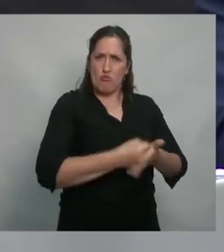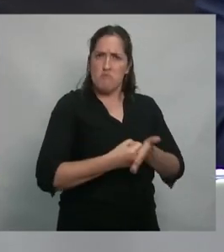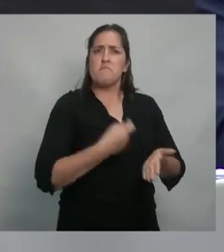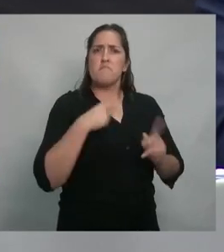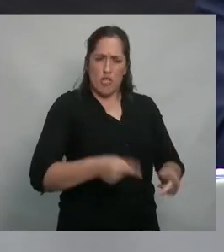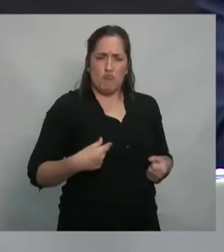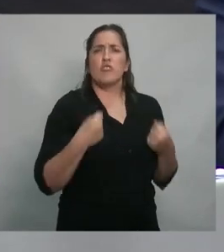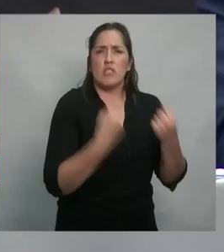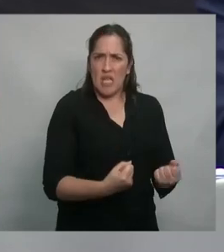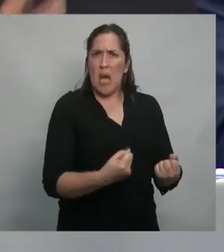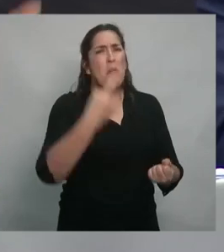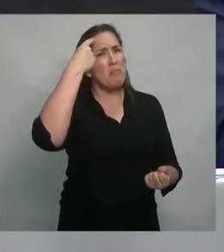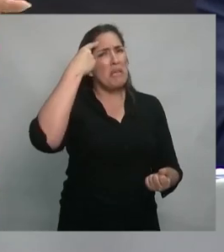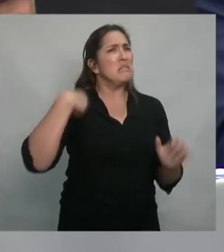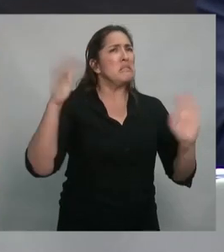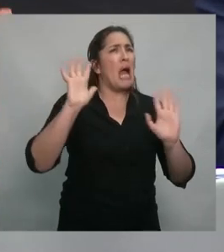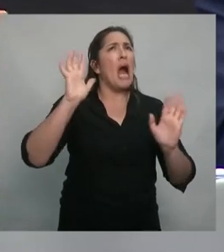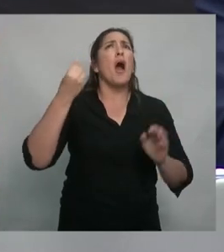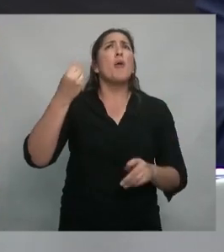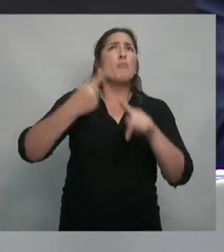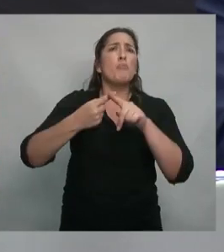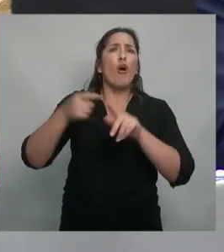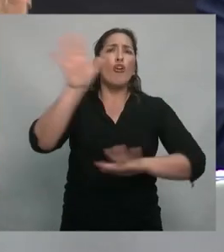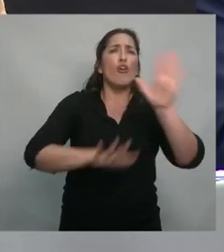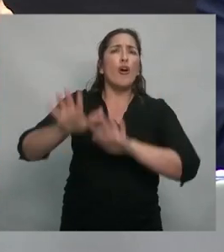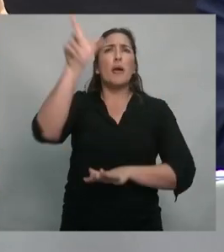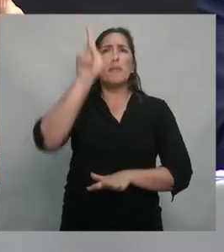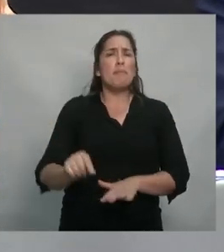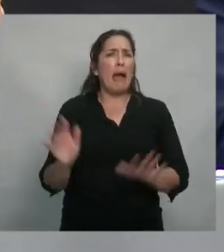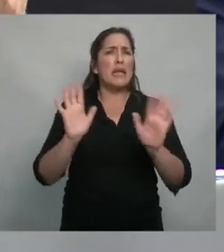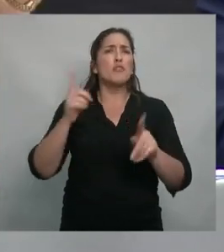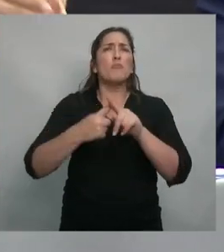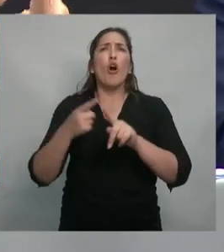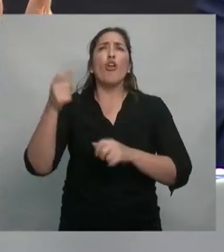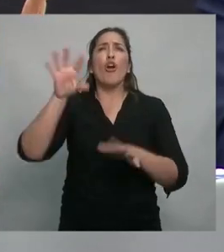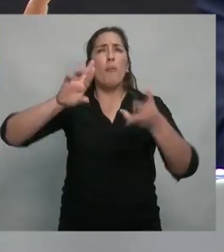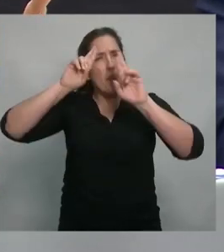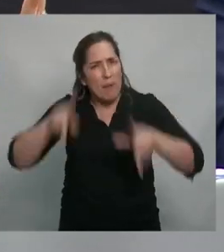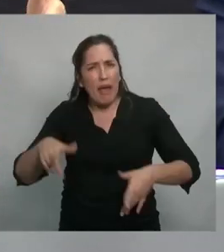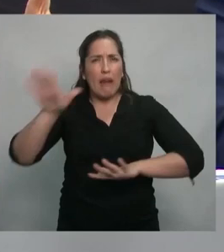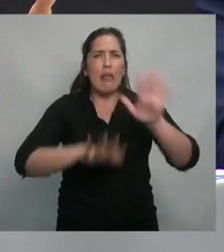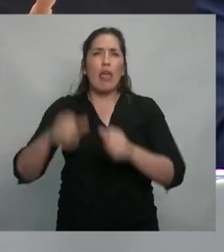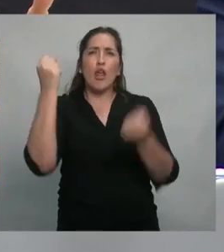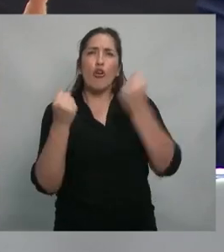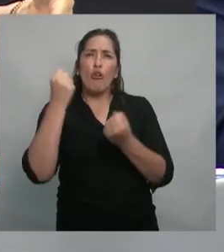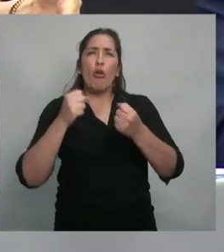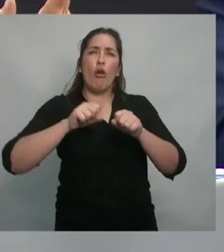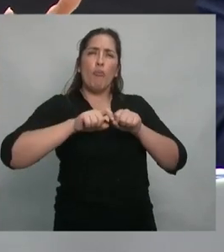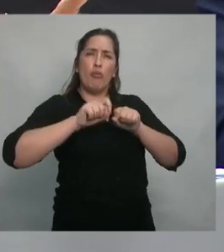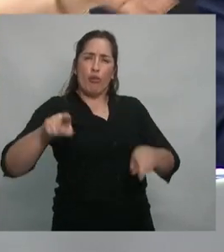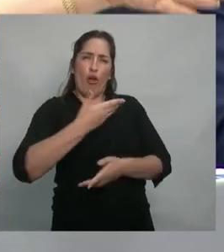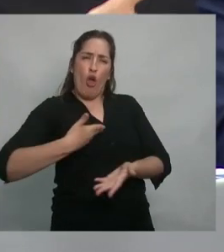tenía absolutamente nada que ver el modelo de país, el proyecto económico, las políticas públicas que se llevaban adelante.